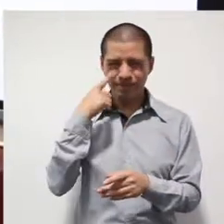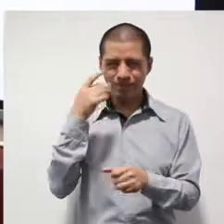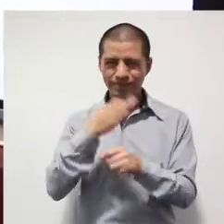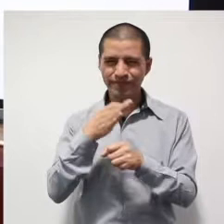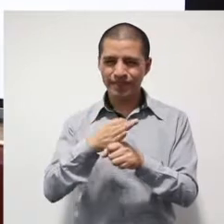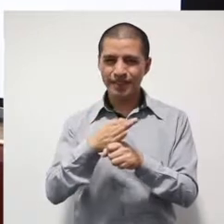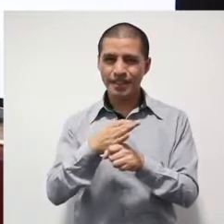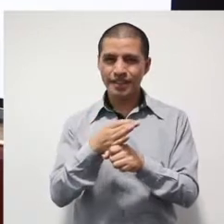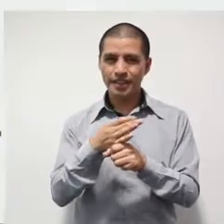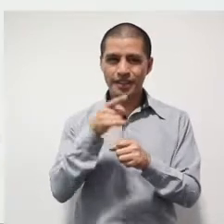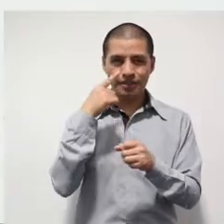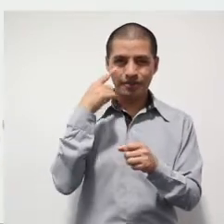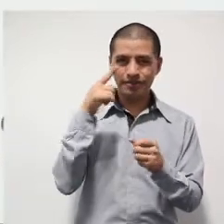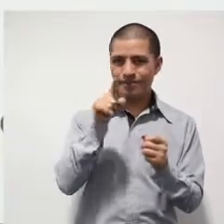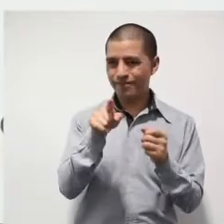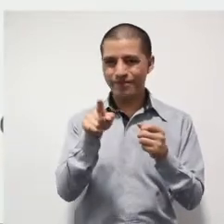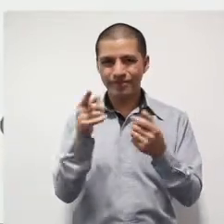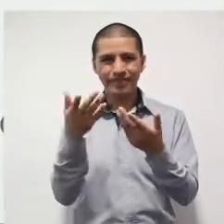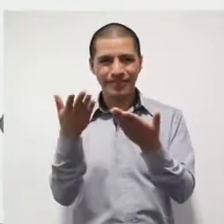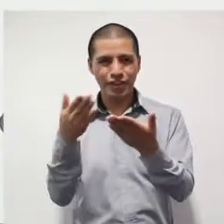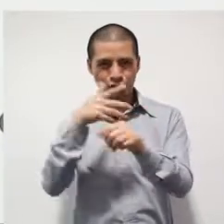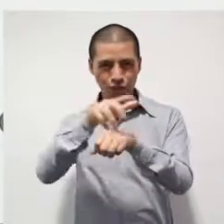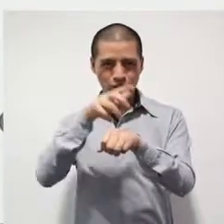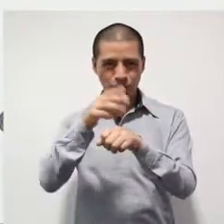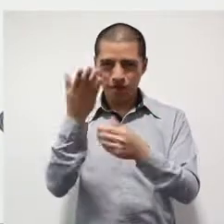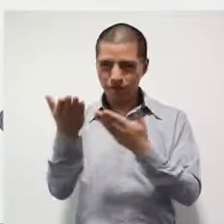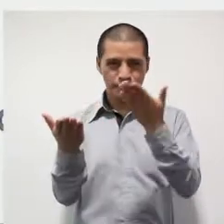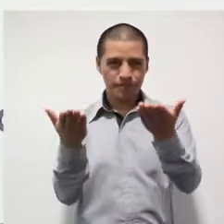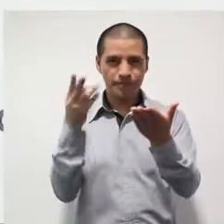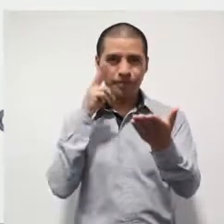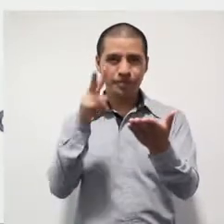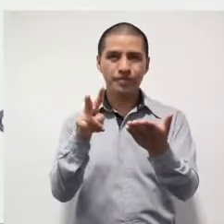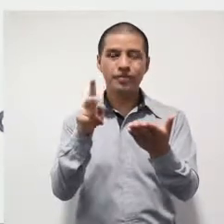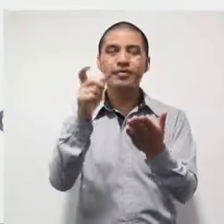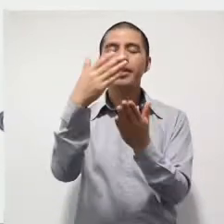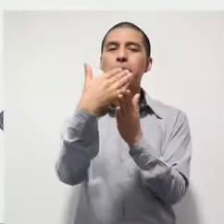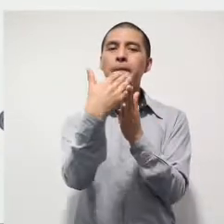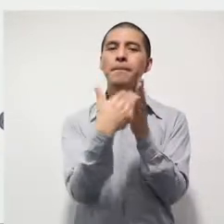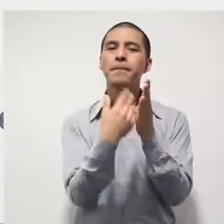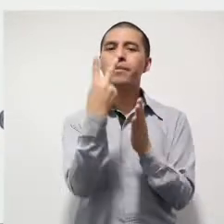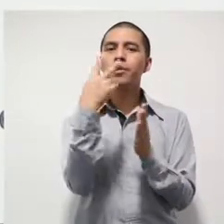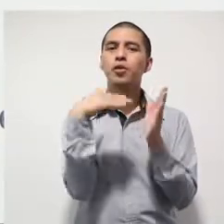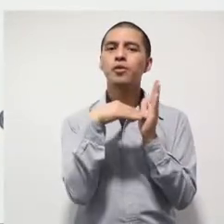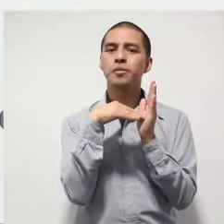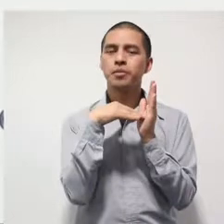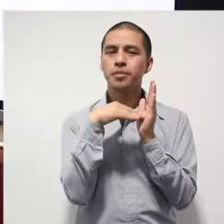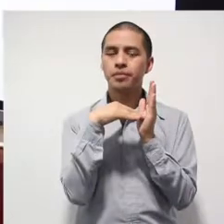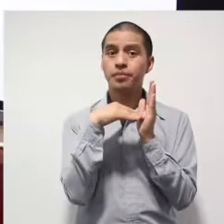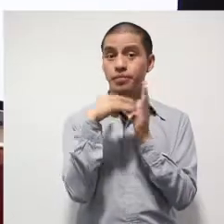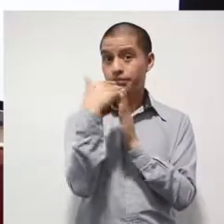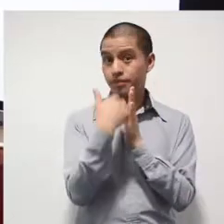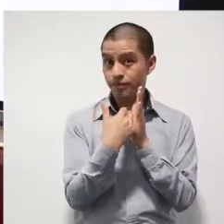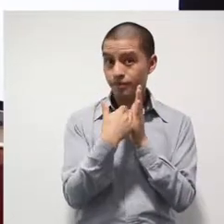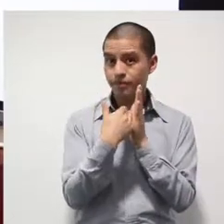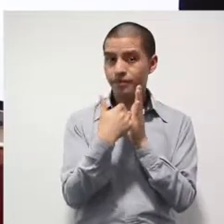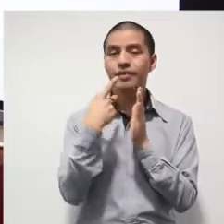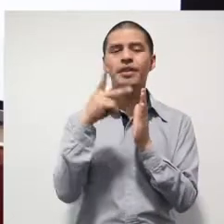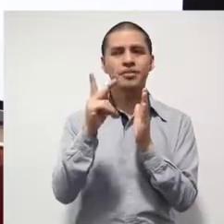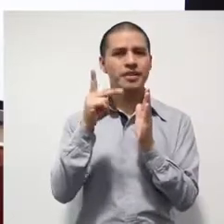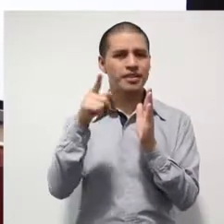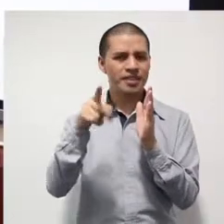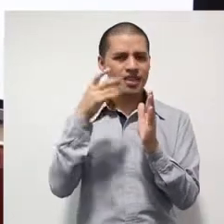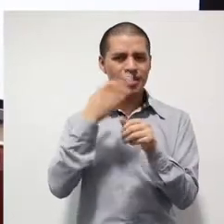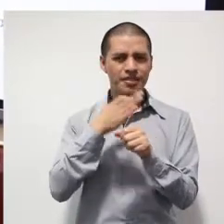hay aquí, de pasar de aquí a aquí, o sea, ya tienes menos 2,000. Pero